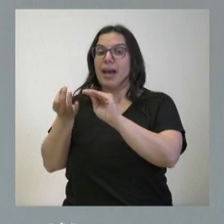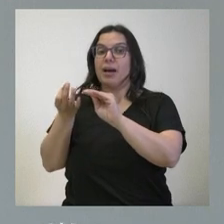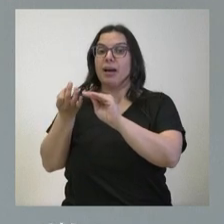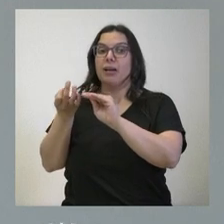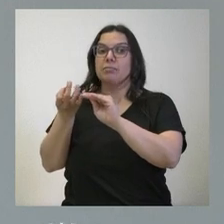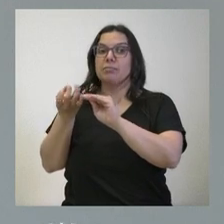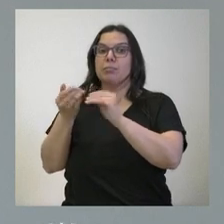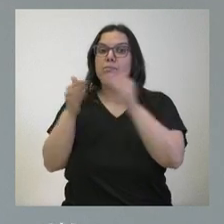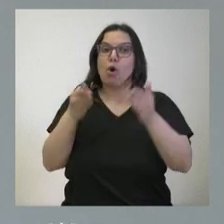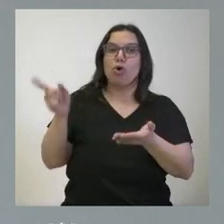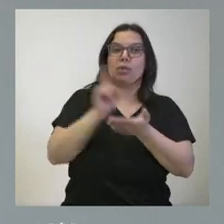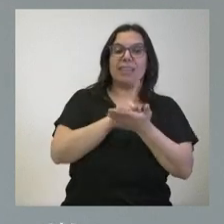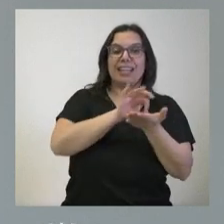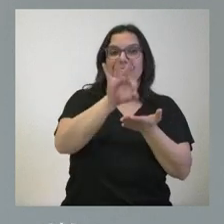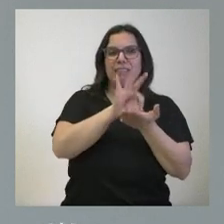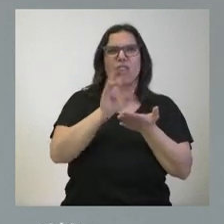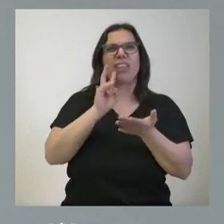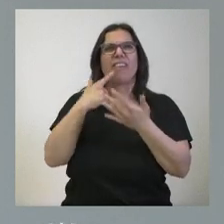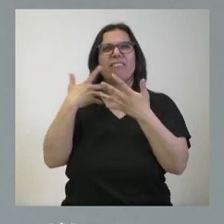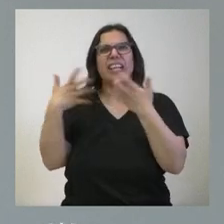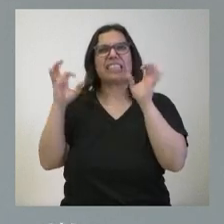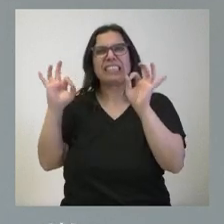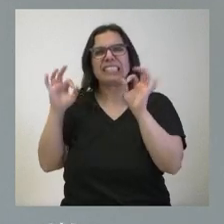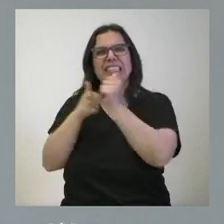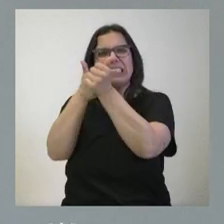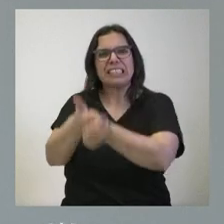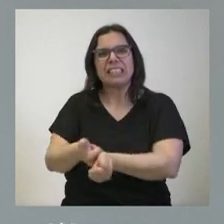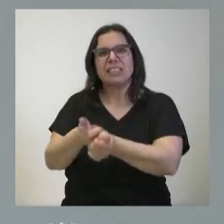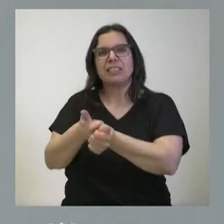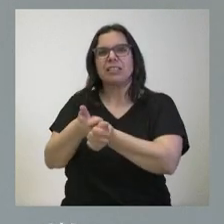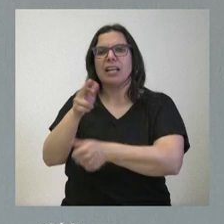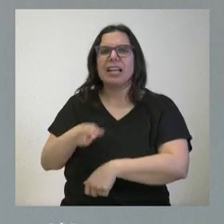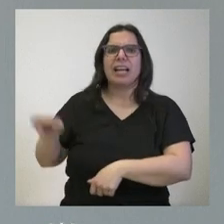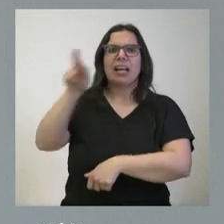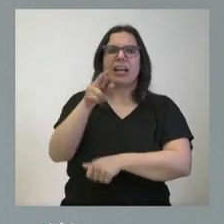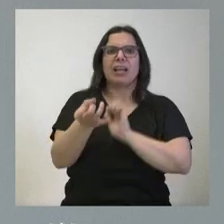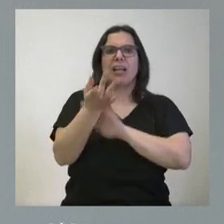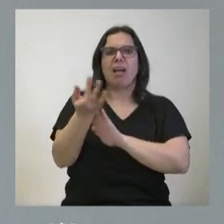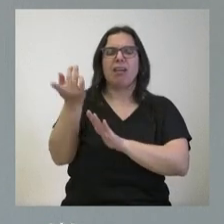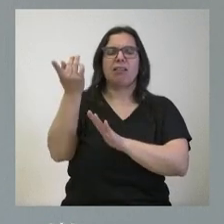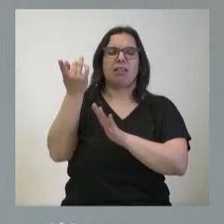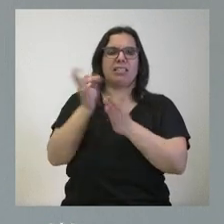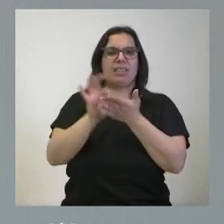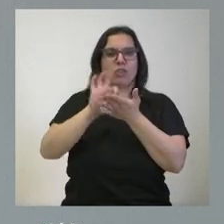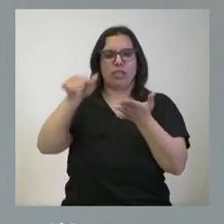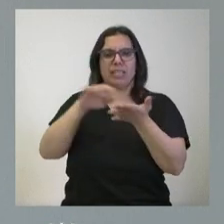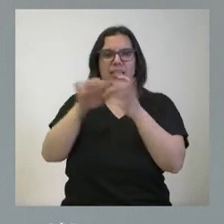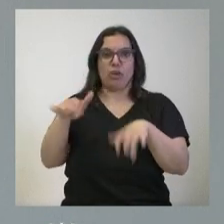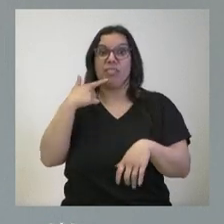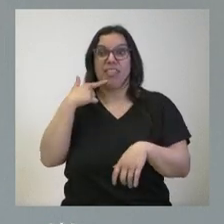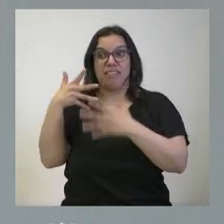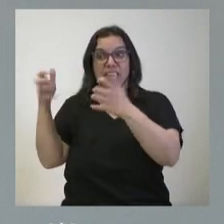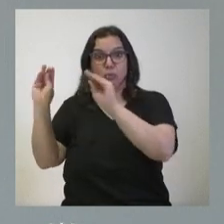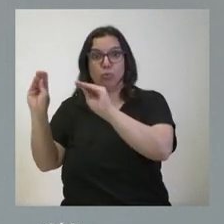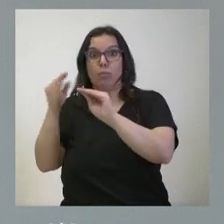servicio en Castilla y León. Creo que el texto concreto era reponer el servicio en Castilla y León es lo que pedían. Pues hay que recordar que el servicio